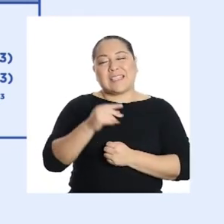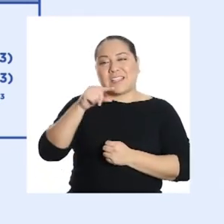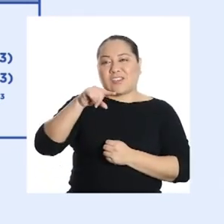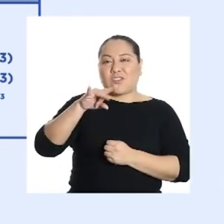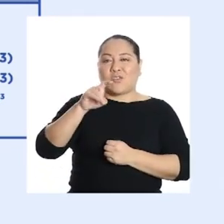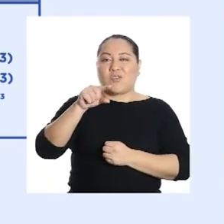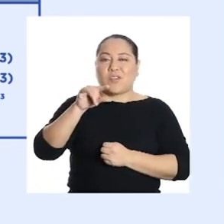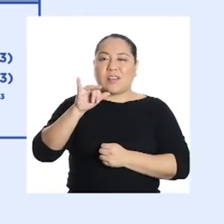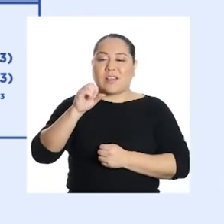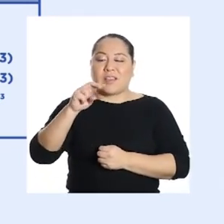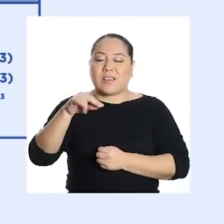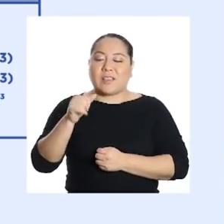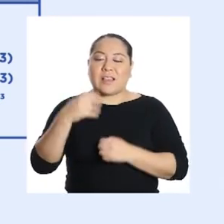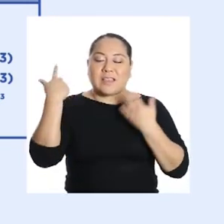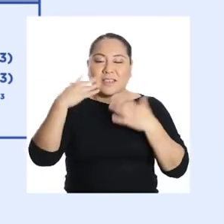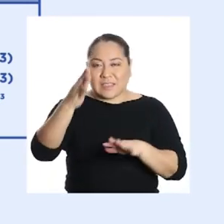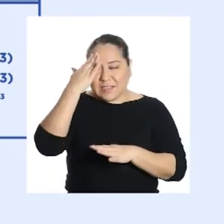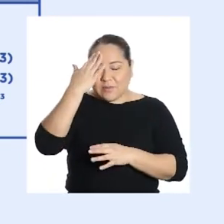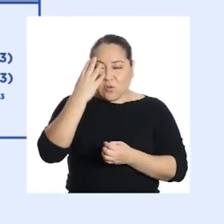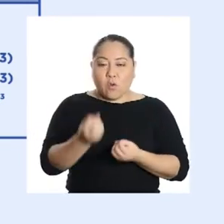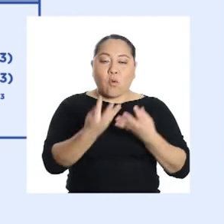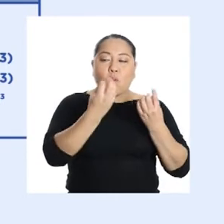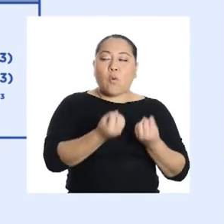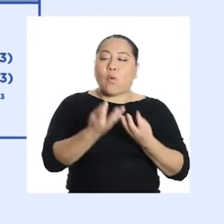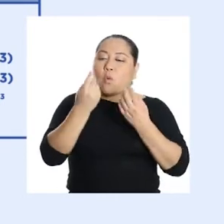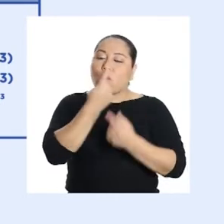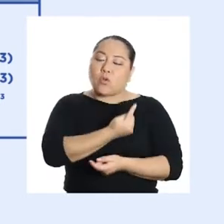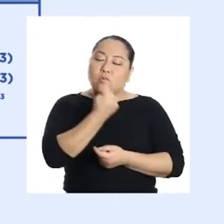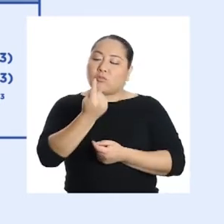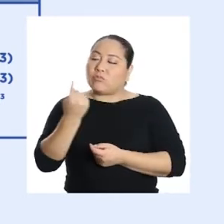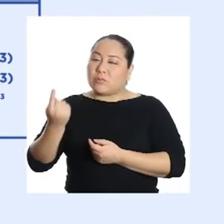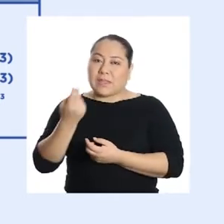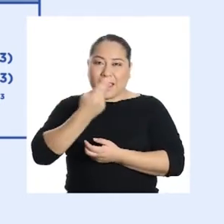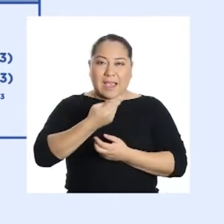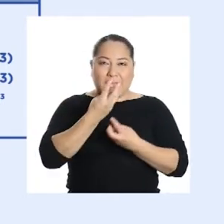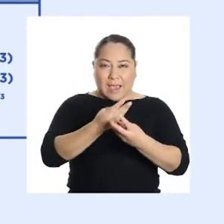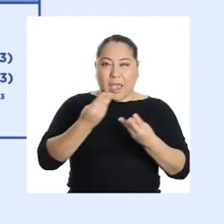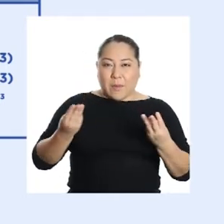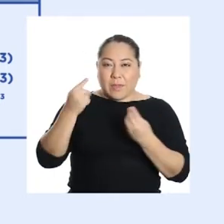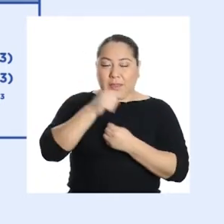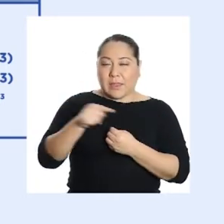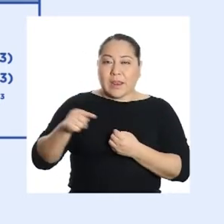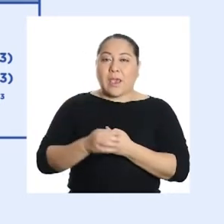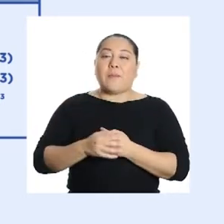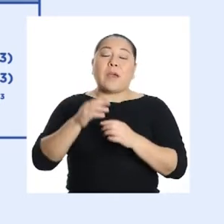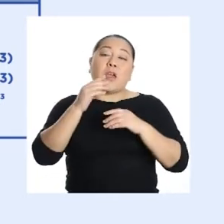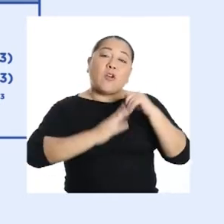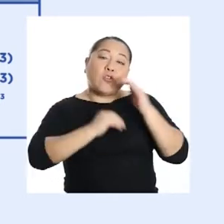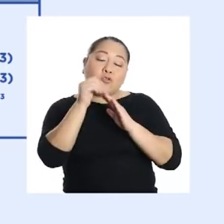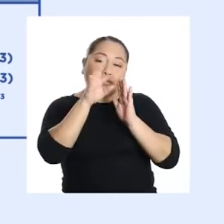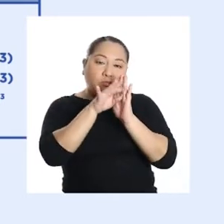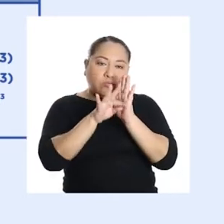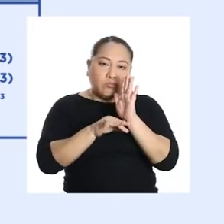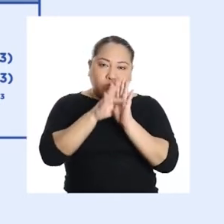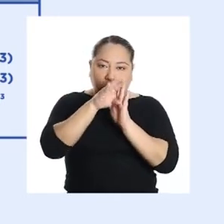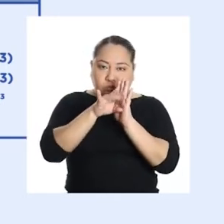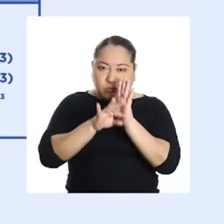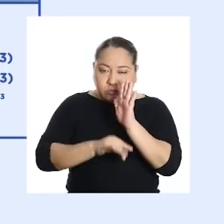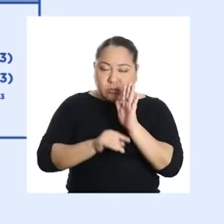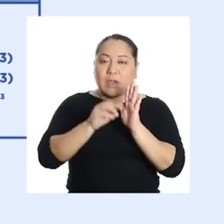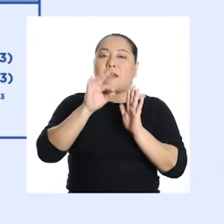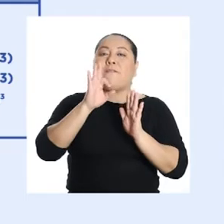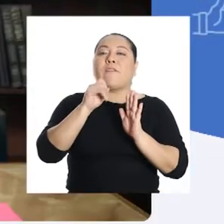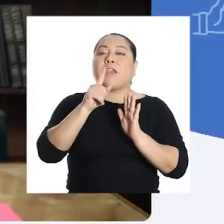Gracias, Gugliana. Ya sabemos cuánto necesitamos de cada material poroso para empezar a construir nuestro filtro